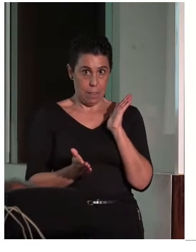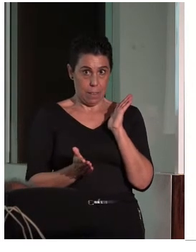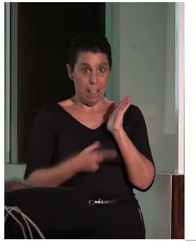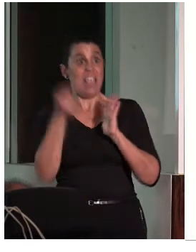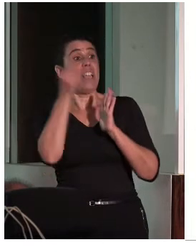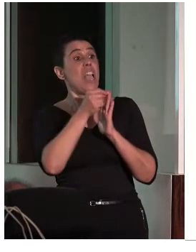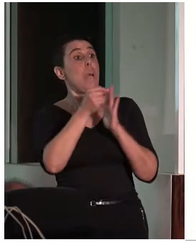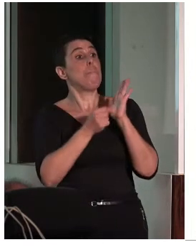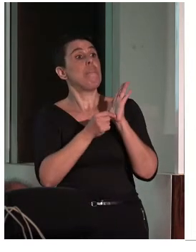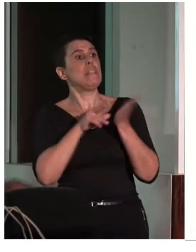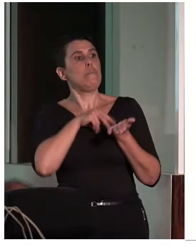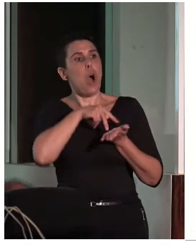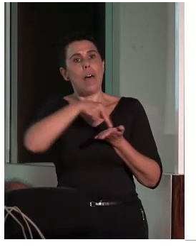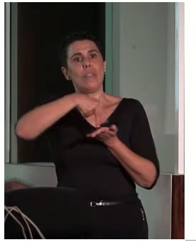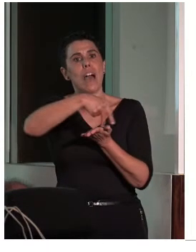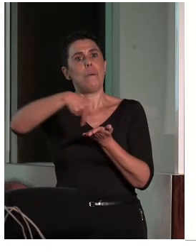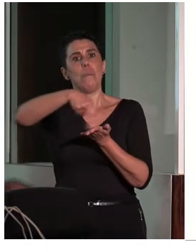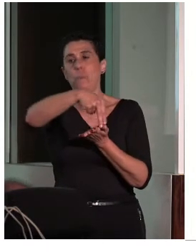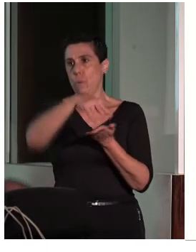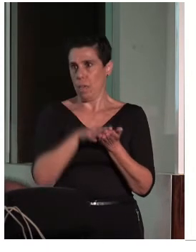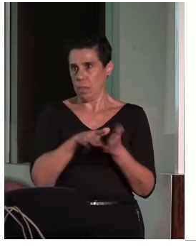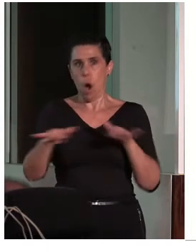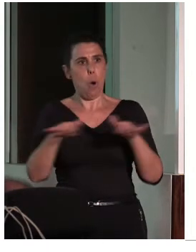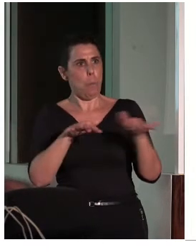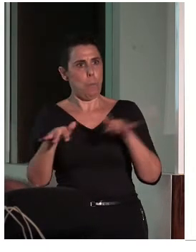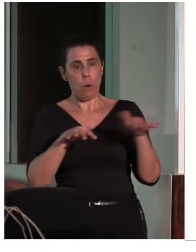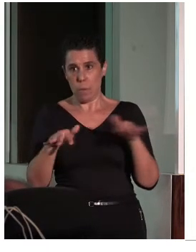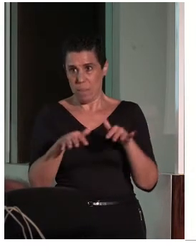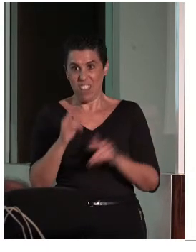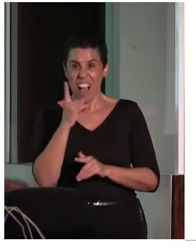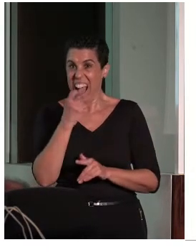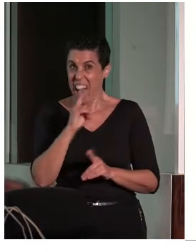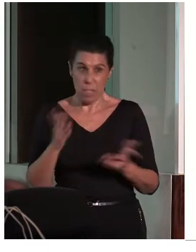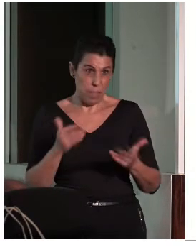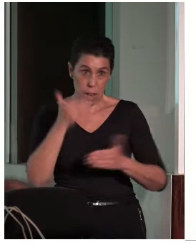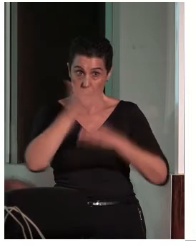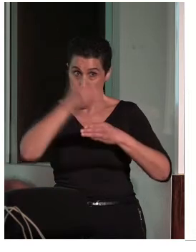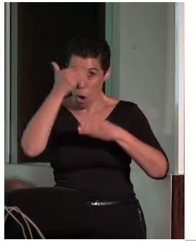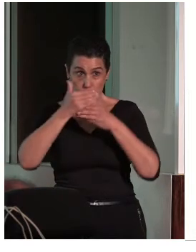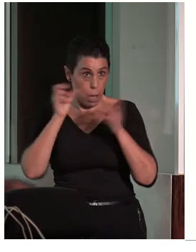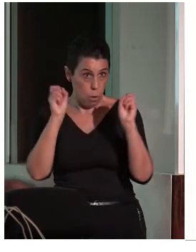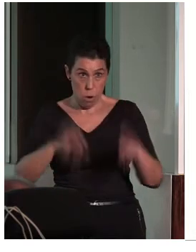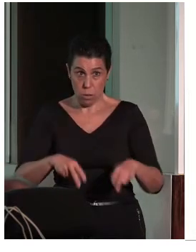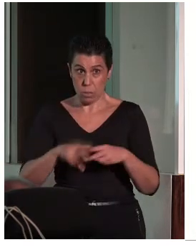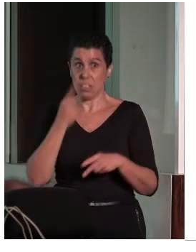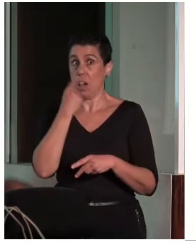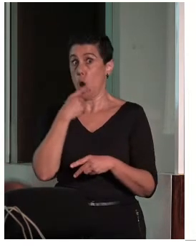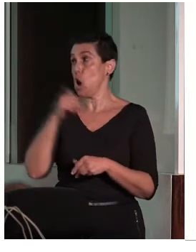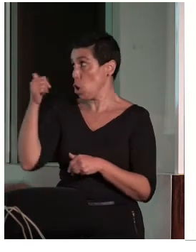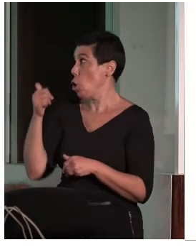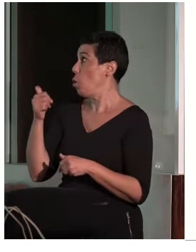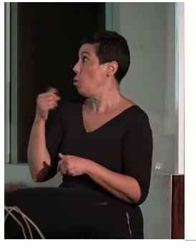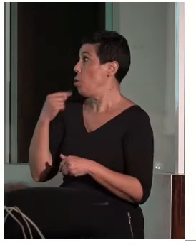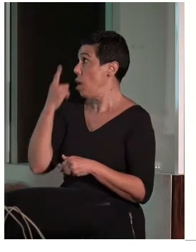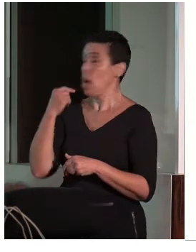necesitaríamos garantía de ausencia de obstáculos. Lo he puesto en rojo, aunque nos